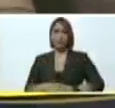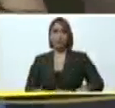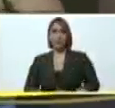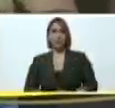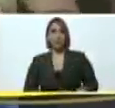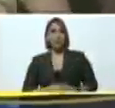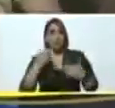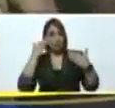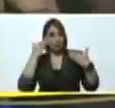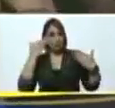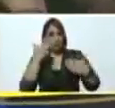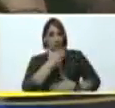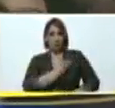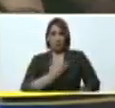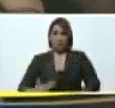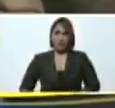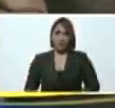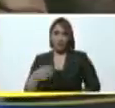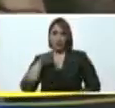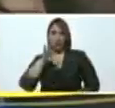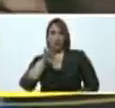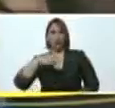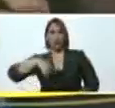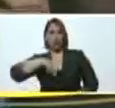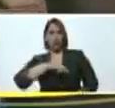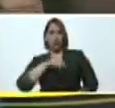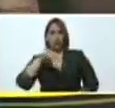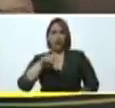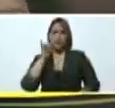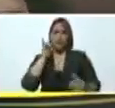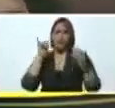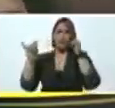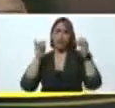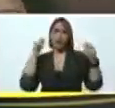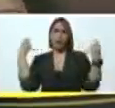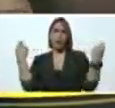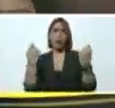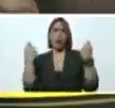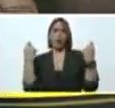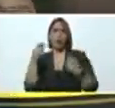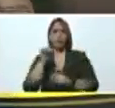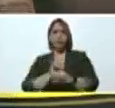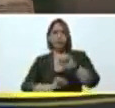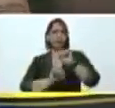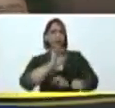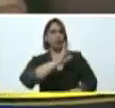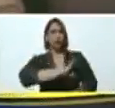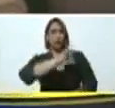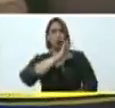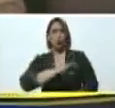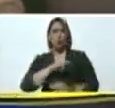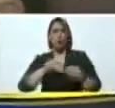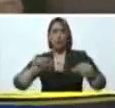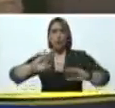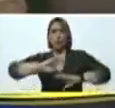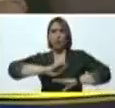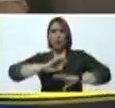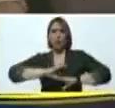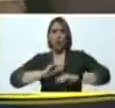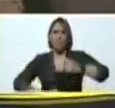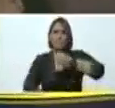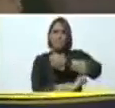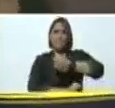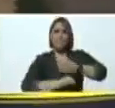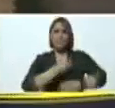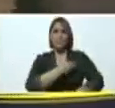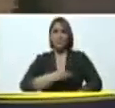Saludos, presidente y el país. Aquí estamos de fiesta en esta jornada de ofensiva social y territorial. Una base de